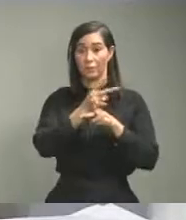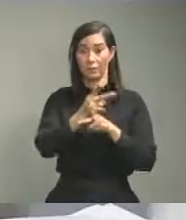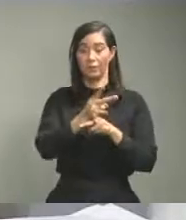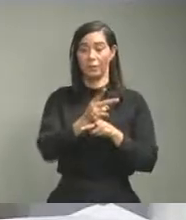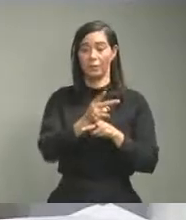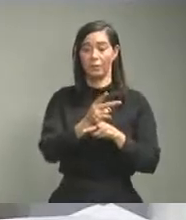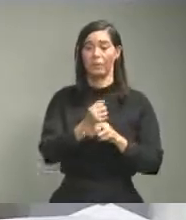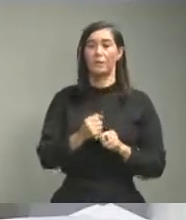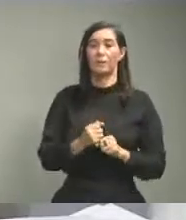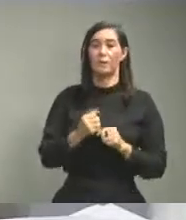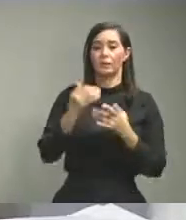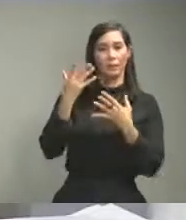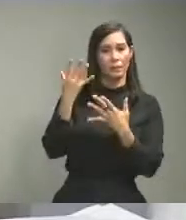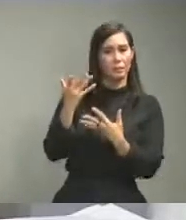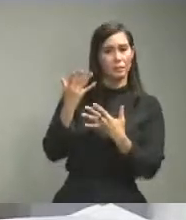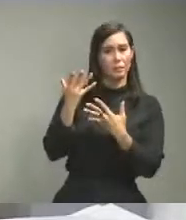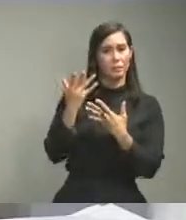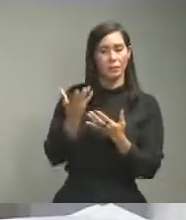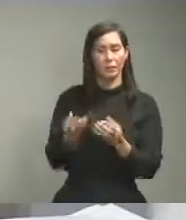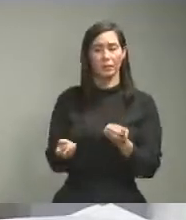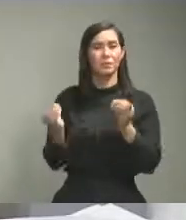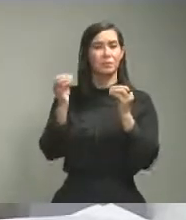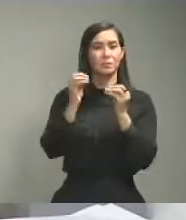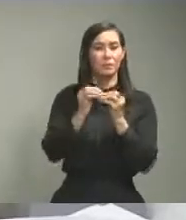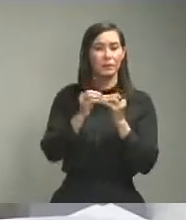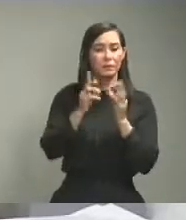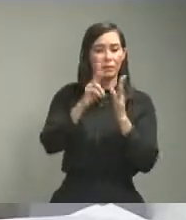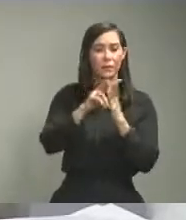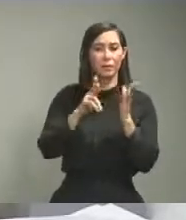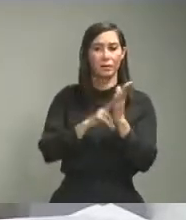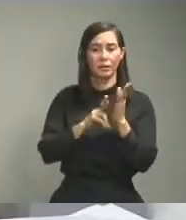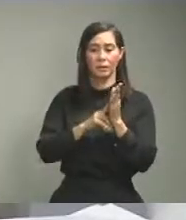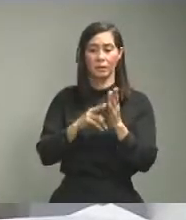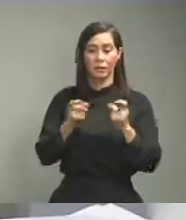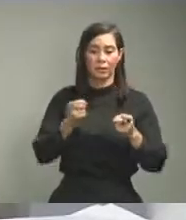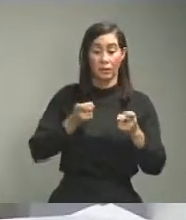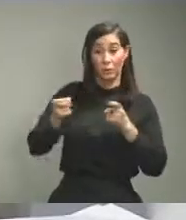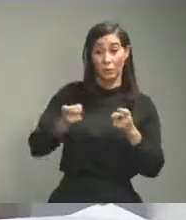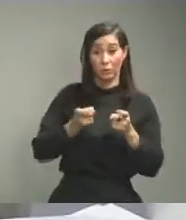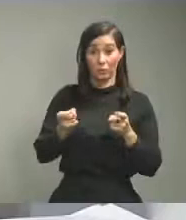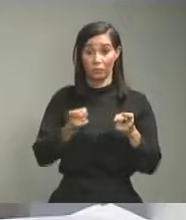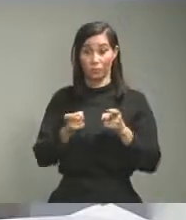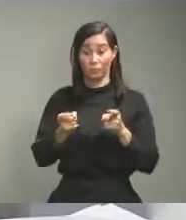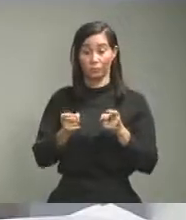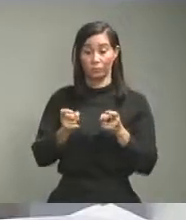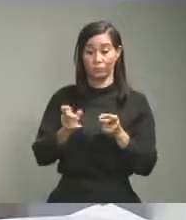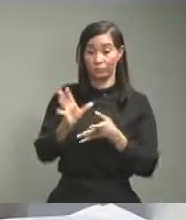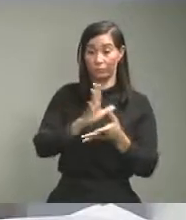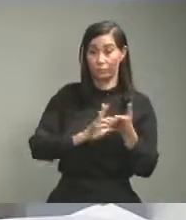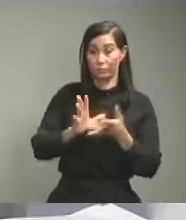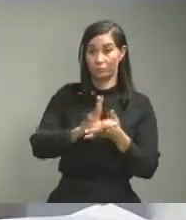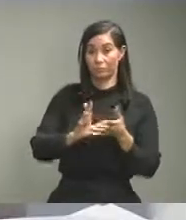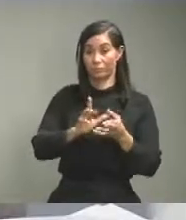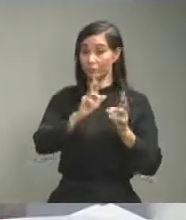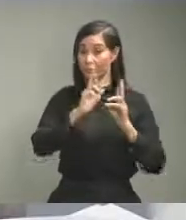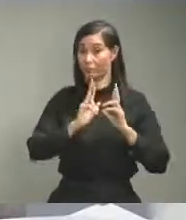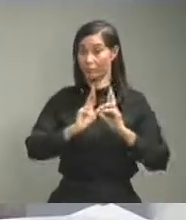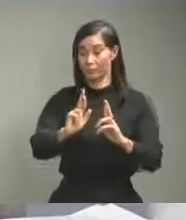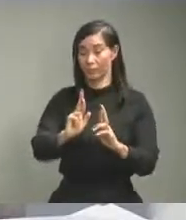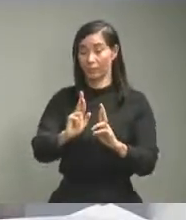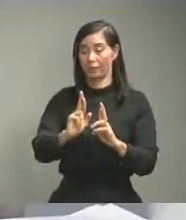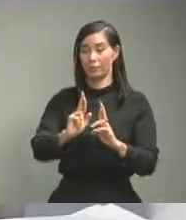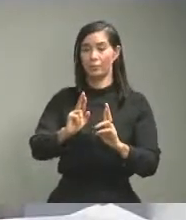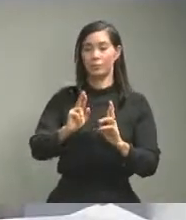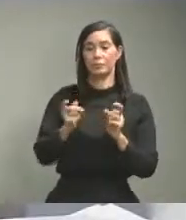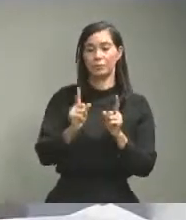resoluciones acerca de los controles a implementar con el